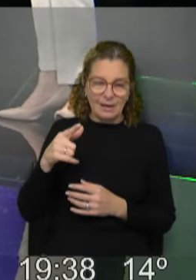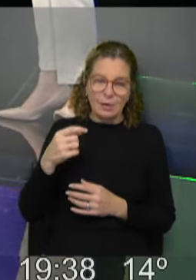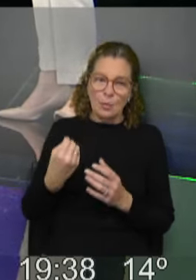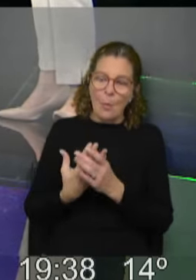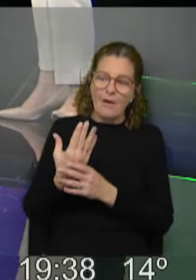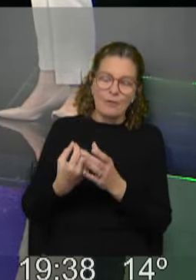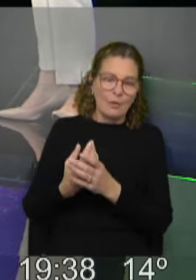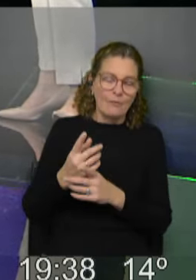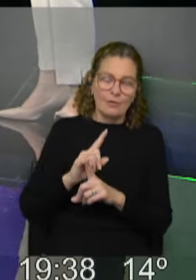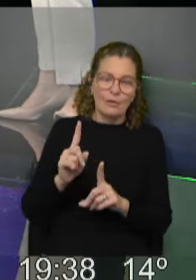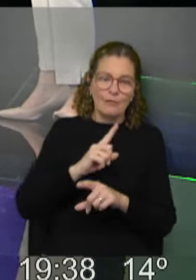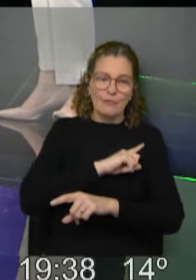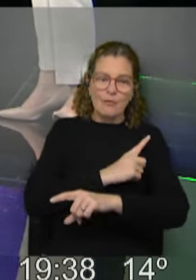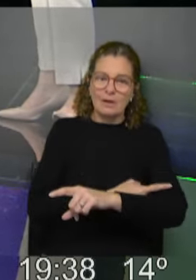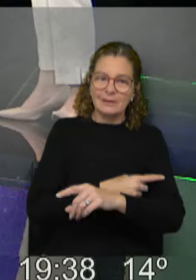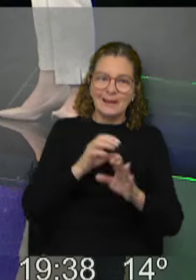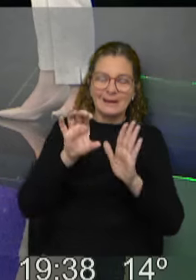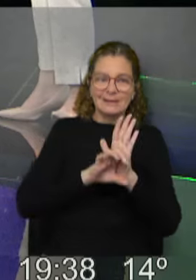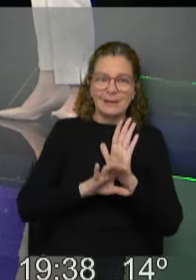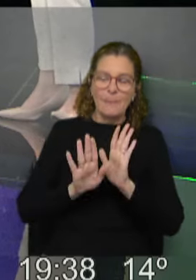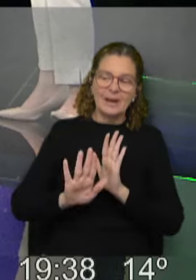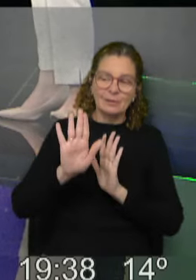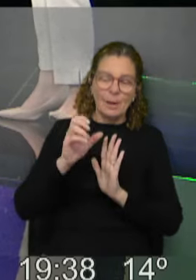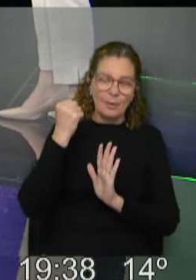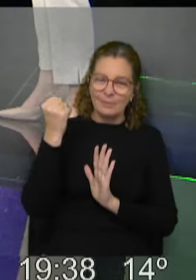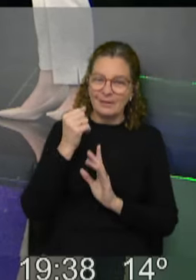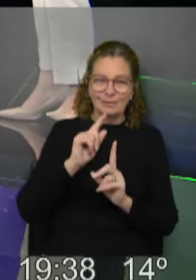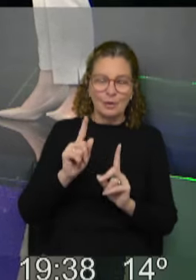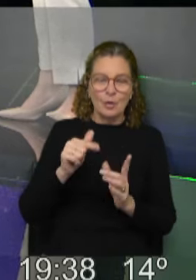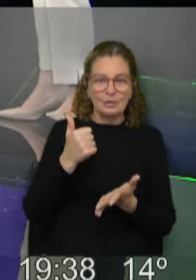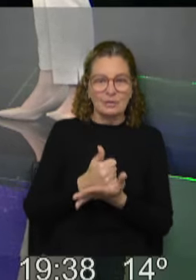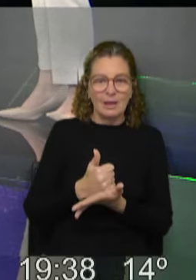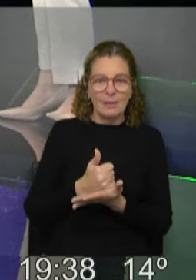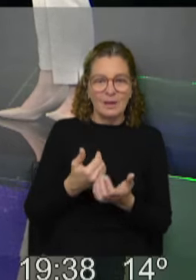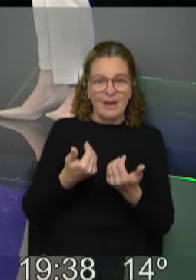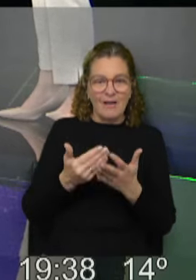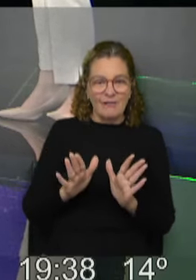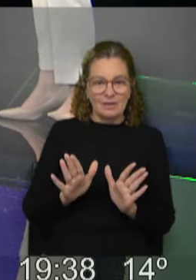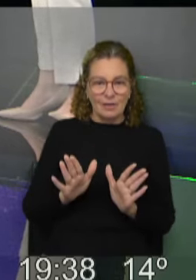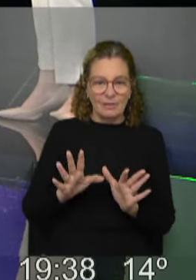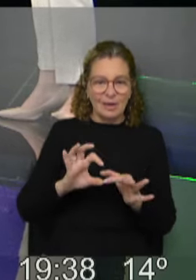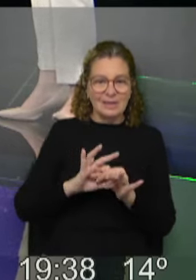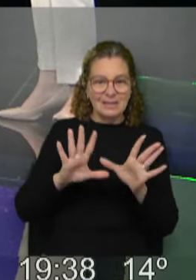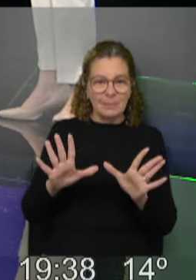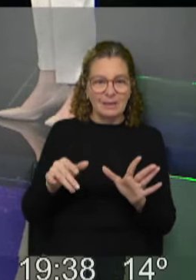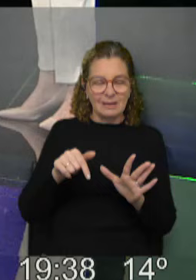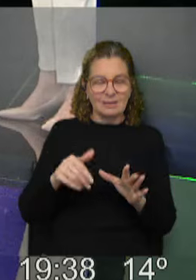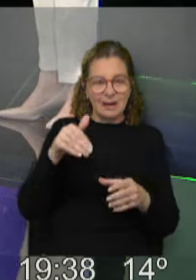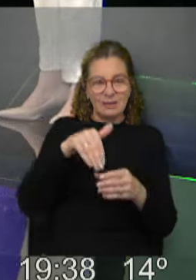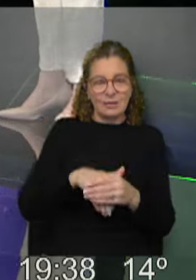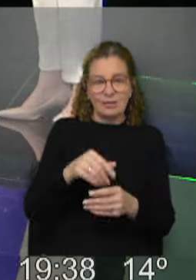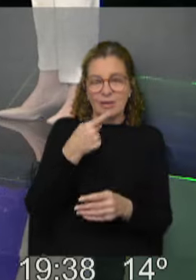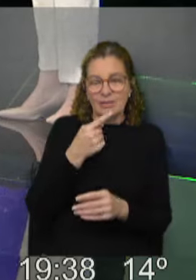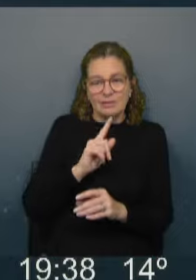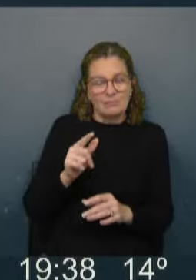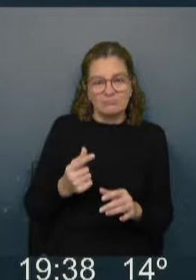renovación fuerte y unas características personales importantes. Y para el Cabildo Abierto y el Partido Independiente, estas elecciones internas no definen